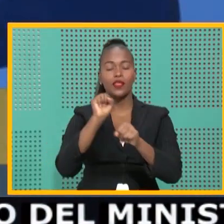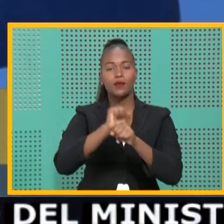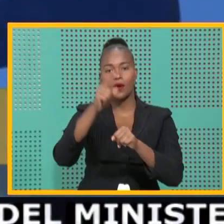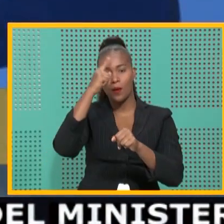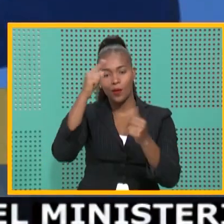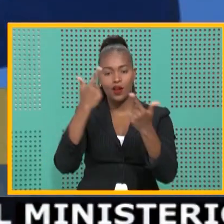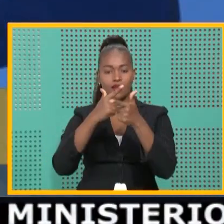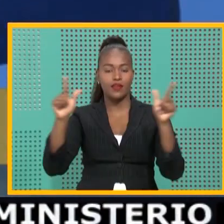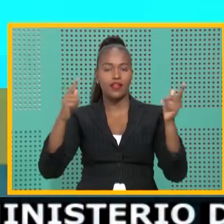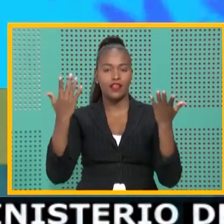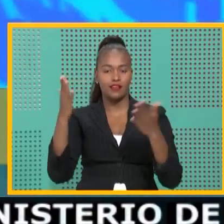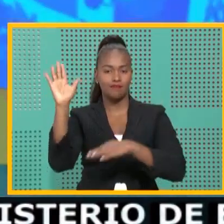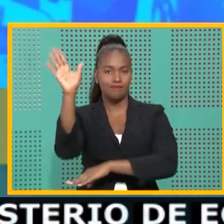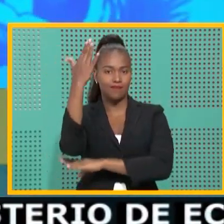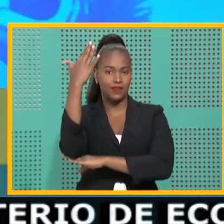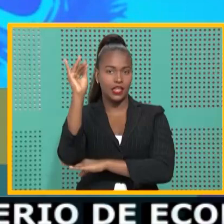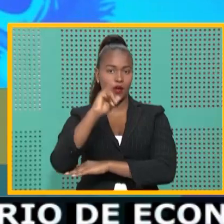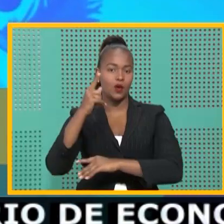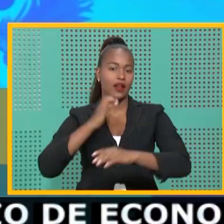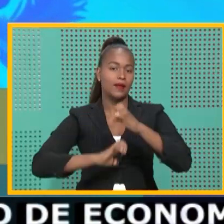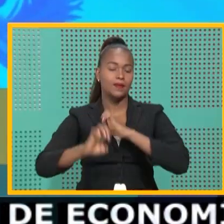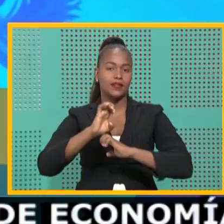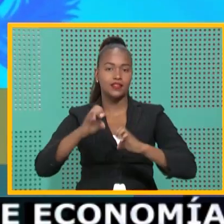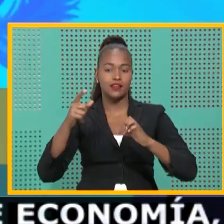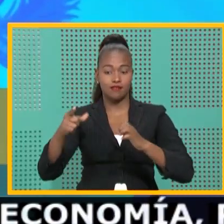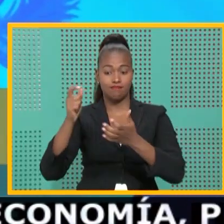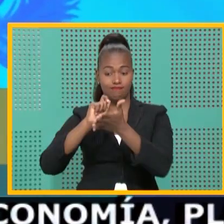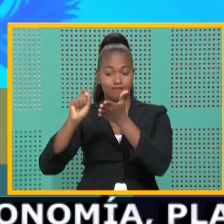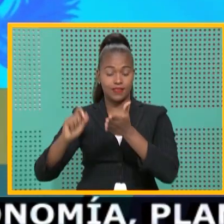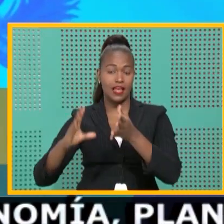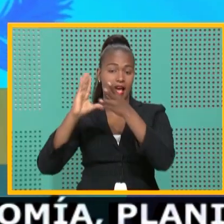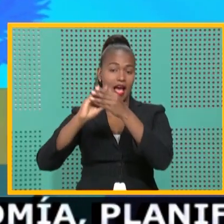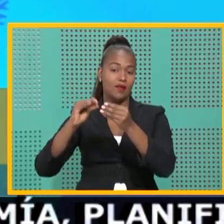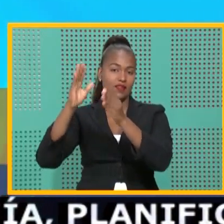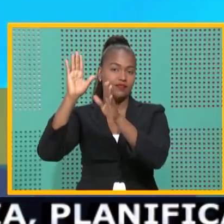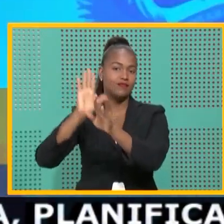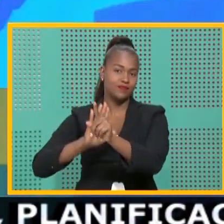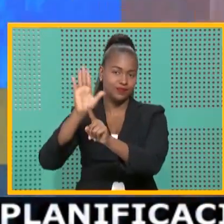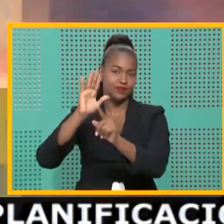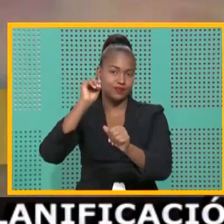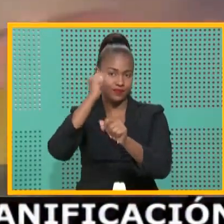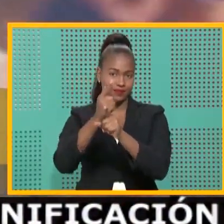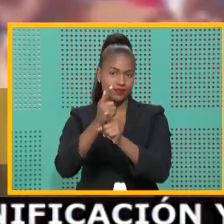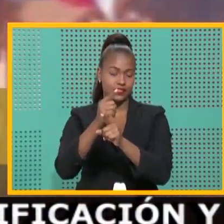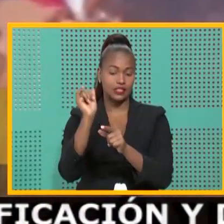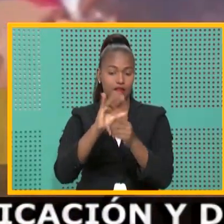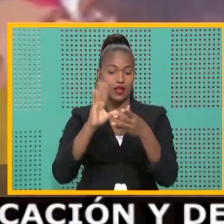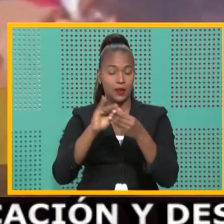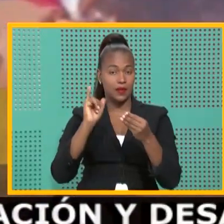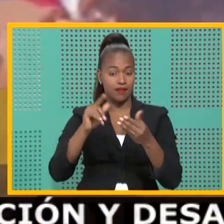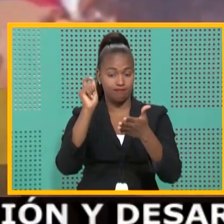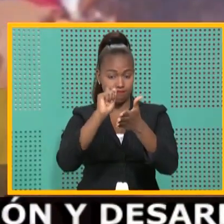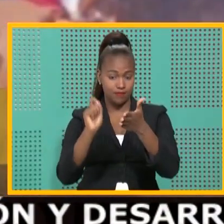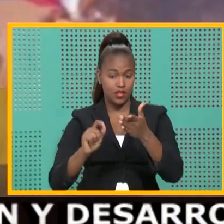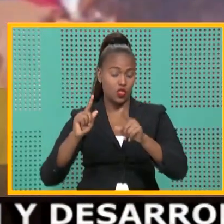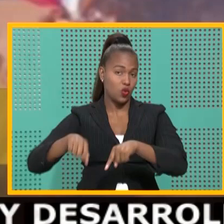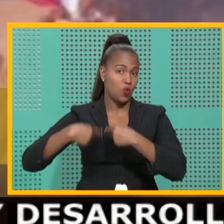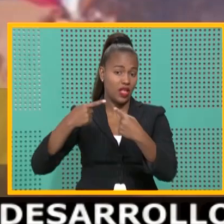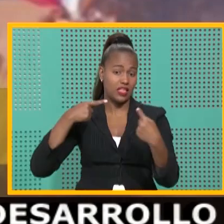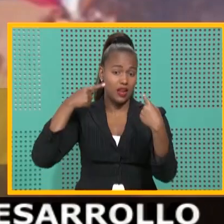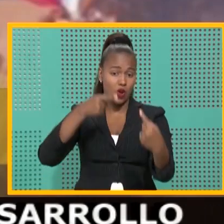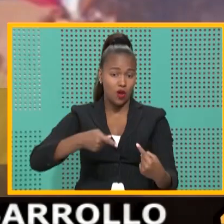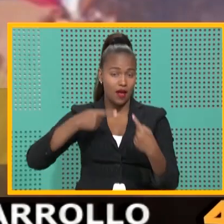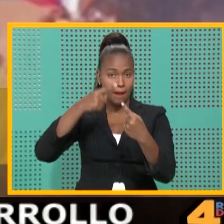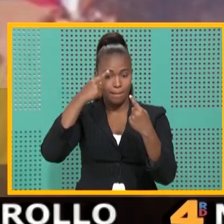libertad de la patria y por la emoción con que la autora habla de su hermano. Destaca en ese diario que durante la lucha para